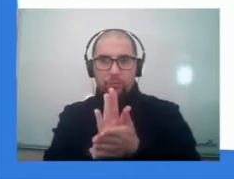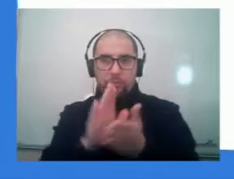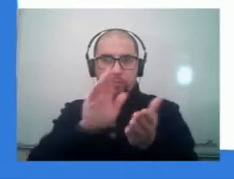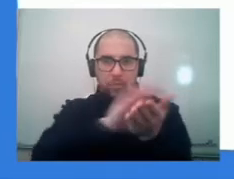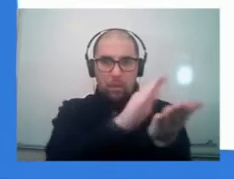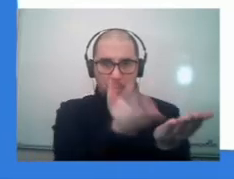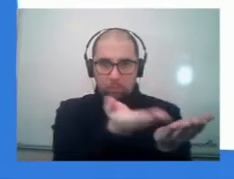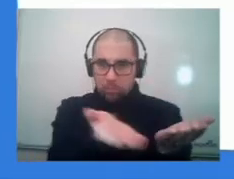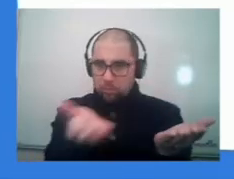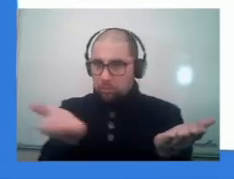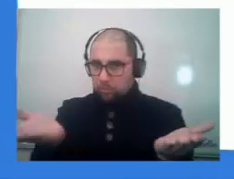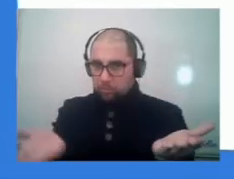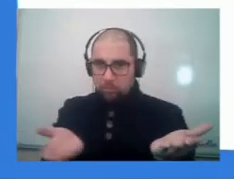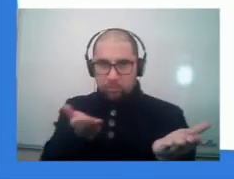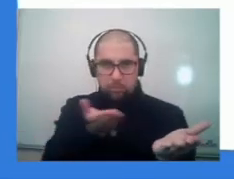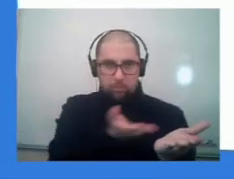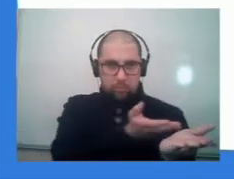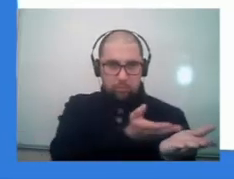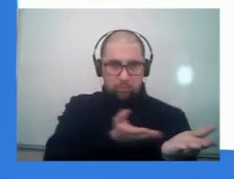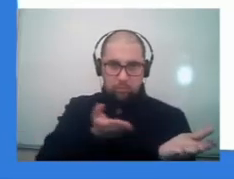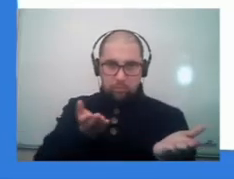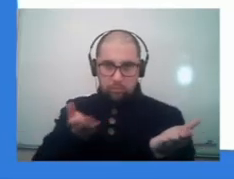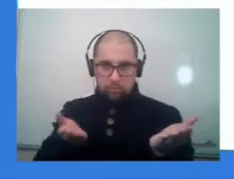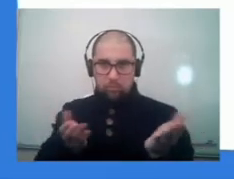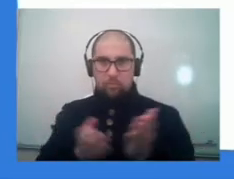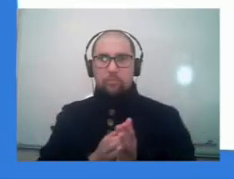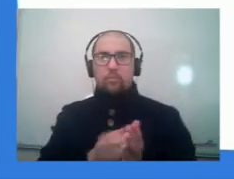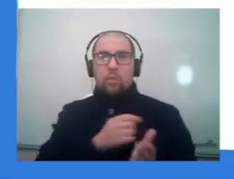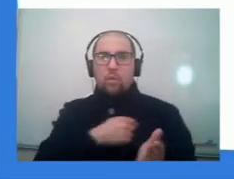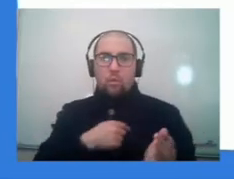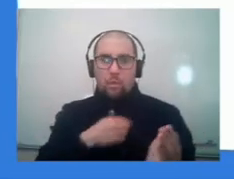tarjetas boca arriba y nombrarlas juntos.